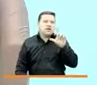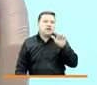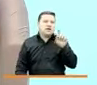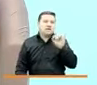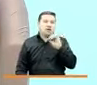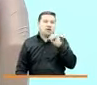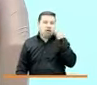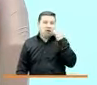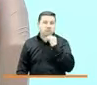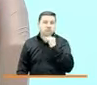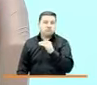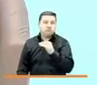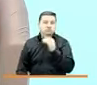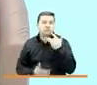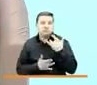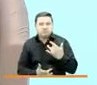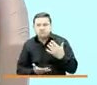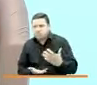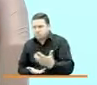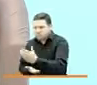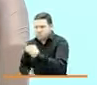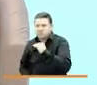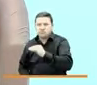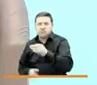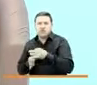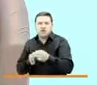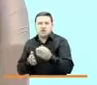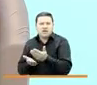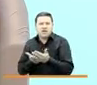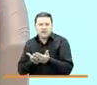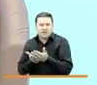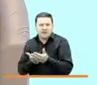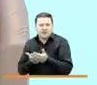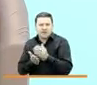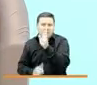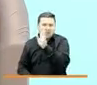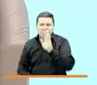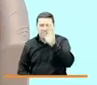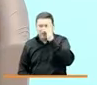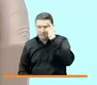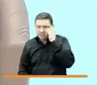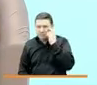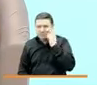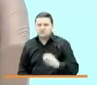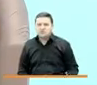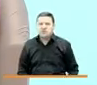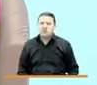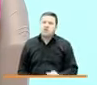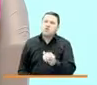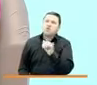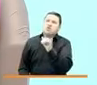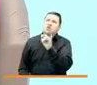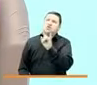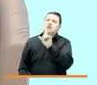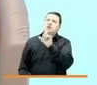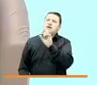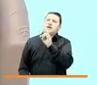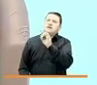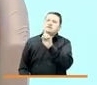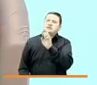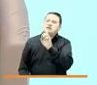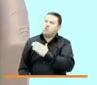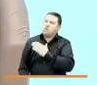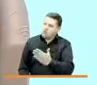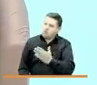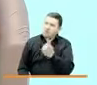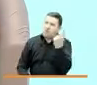es beneficiaria de Ingreso Solidario en el municipio de Quipdón, el departamento de Chocó. Yulisa, un gusto tenerla con nosotros